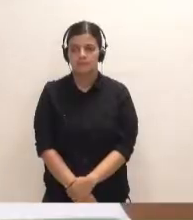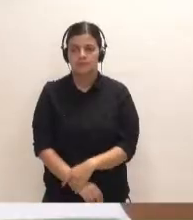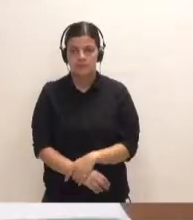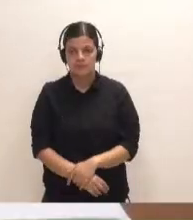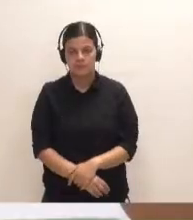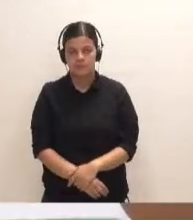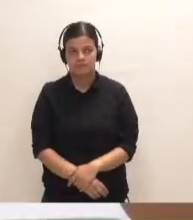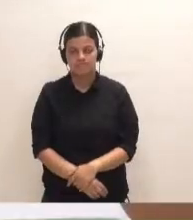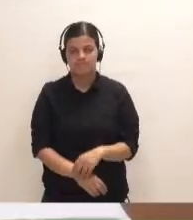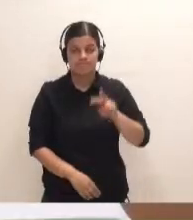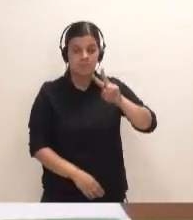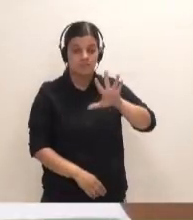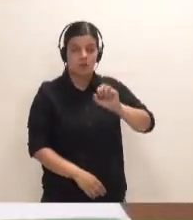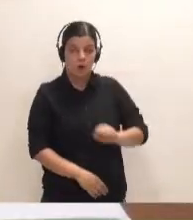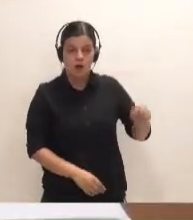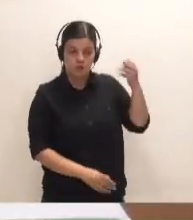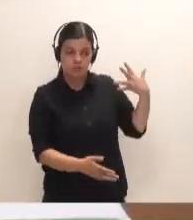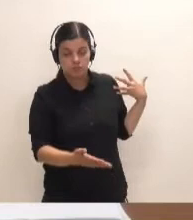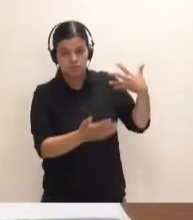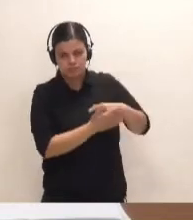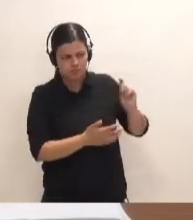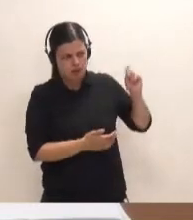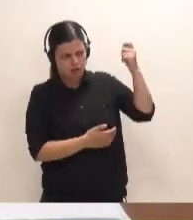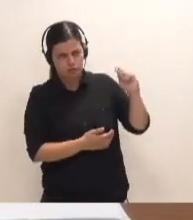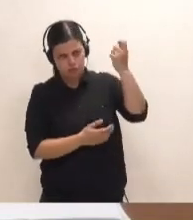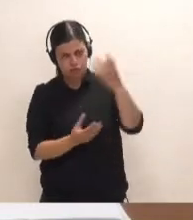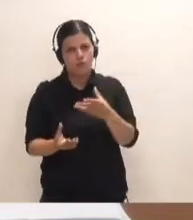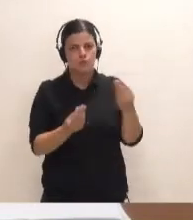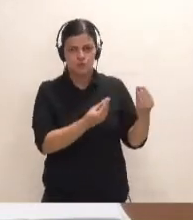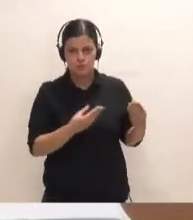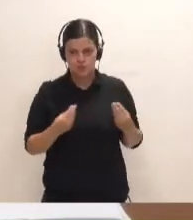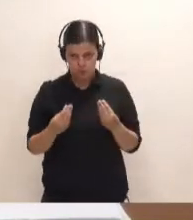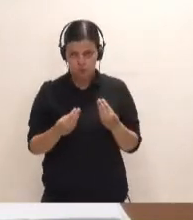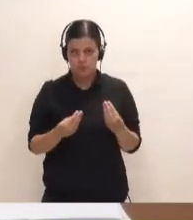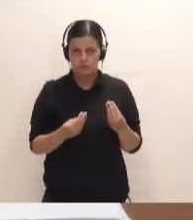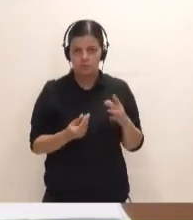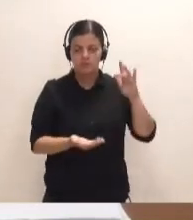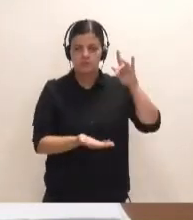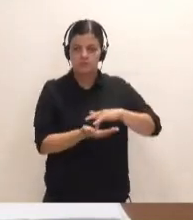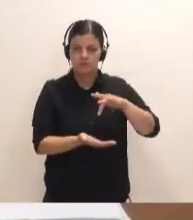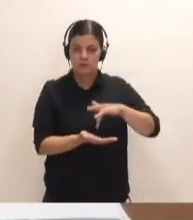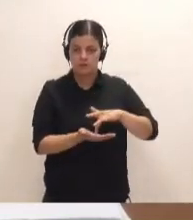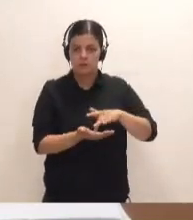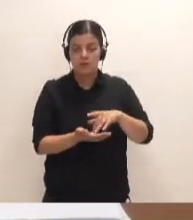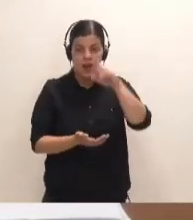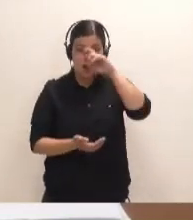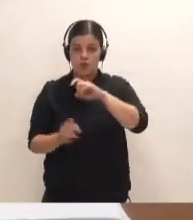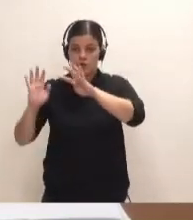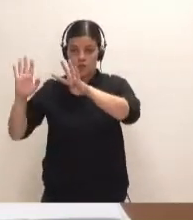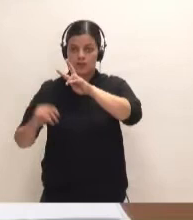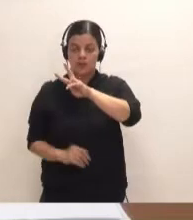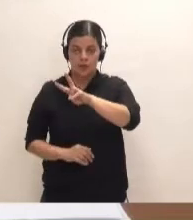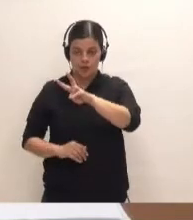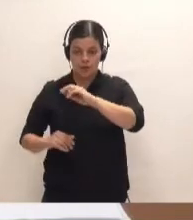más de 25 años que se han ido produciendo desde el año 92, en el que